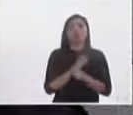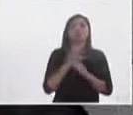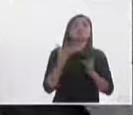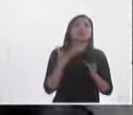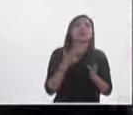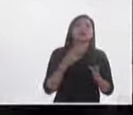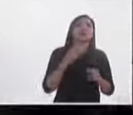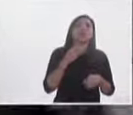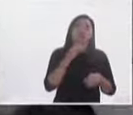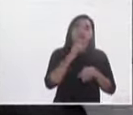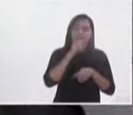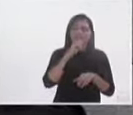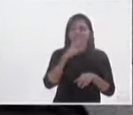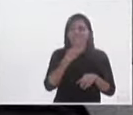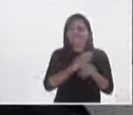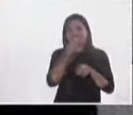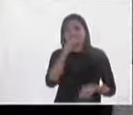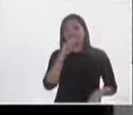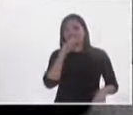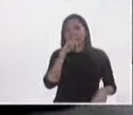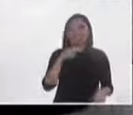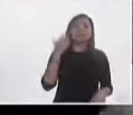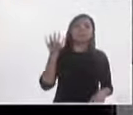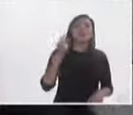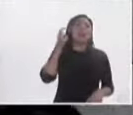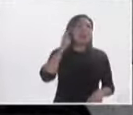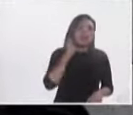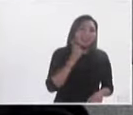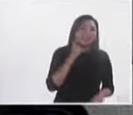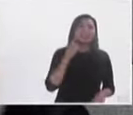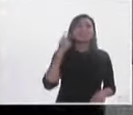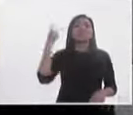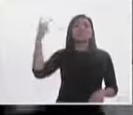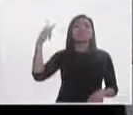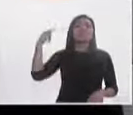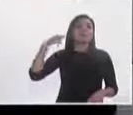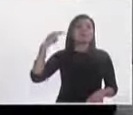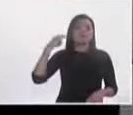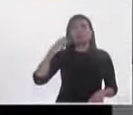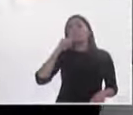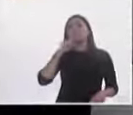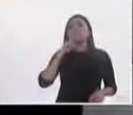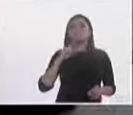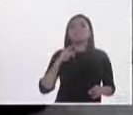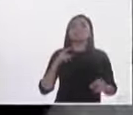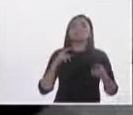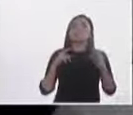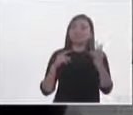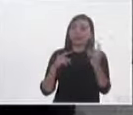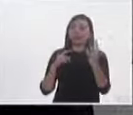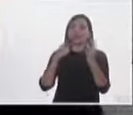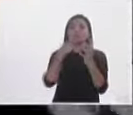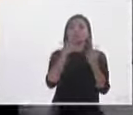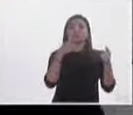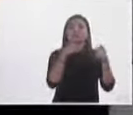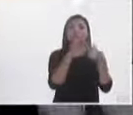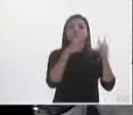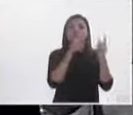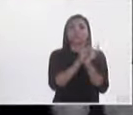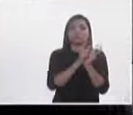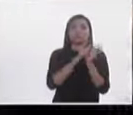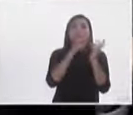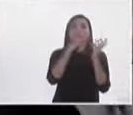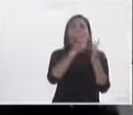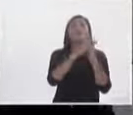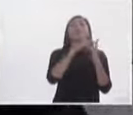parte en Veracruz la que señalaba hace rato el Partido Político Movimiento Ciudadano que no Ciudadanos, Partido Político Movimiento Ciudadano que es una